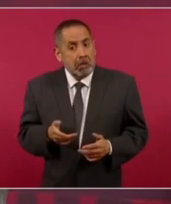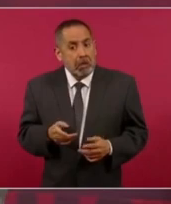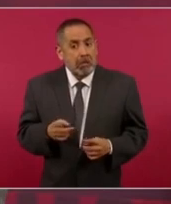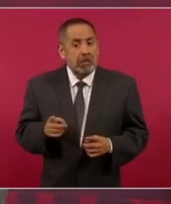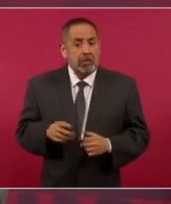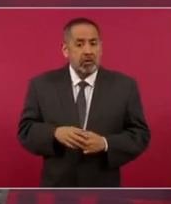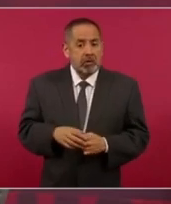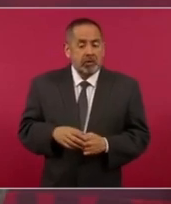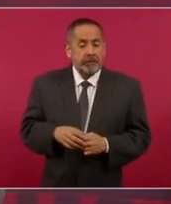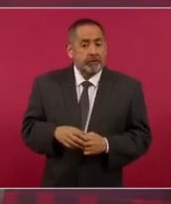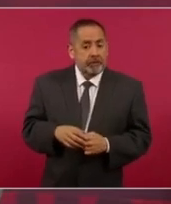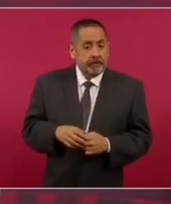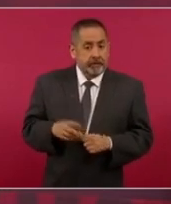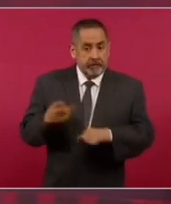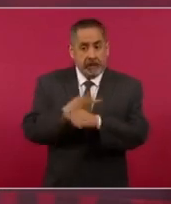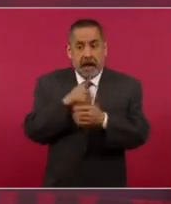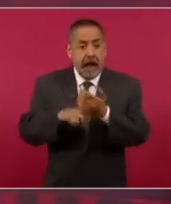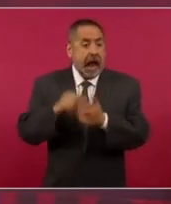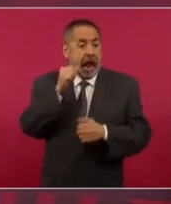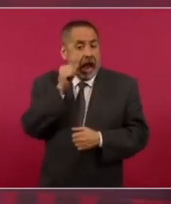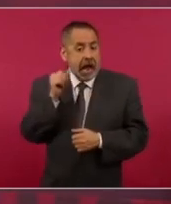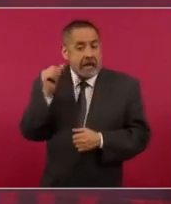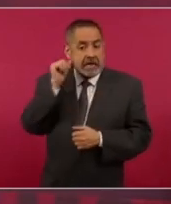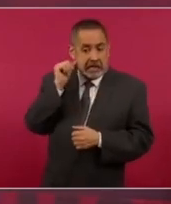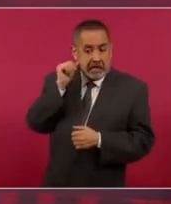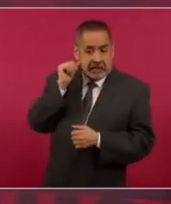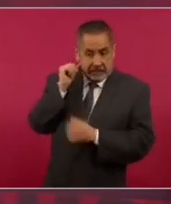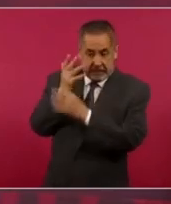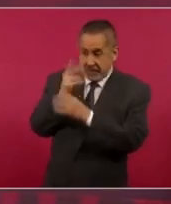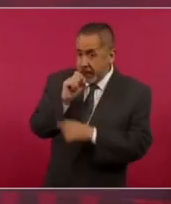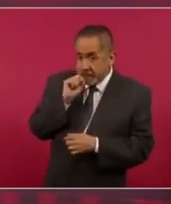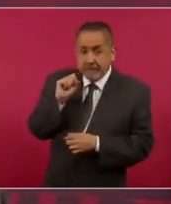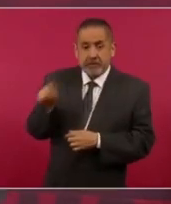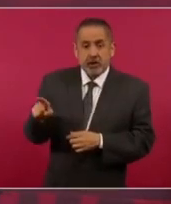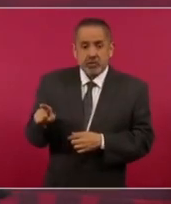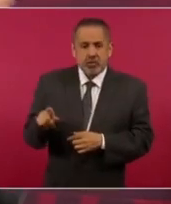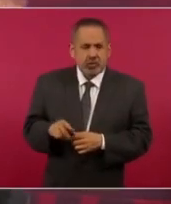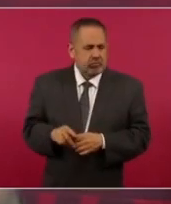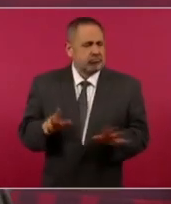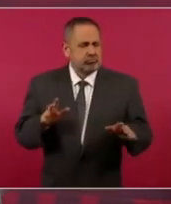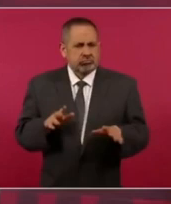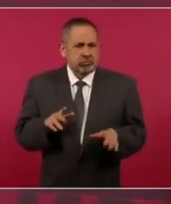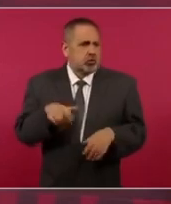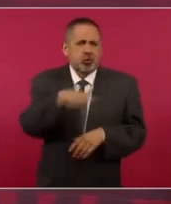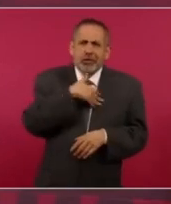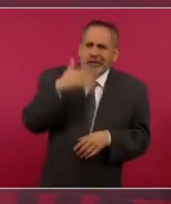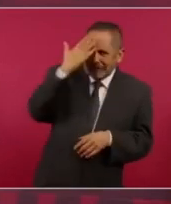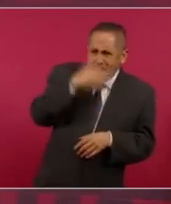Porque lo que planteó ayer fue eso, que ya lo sabíamos.